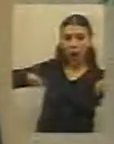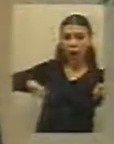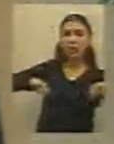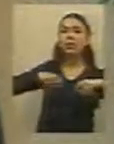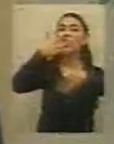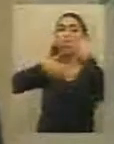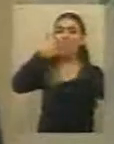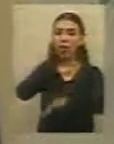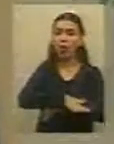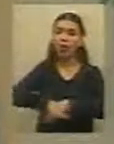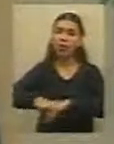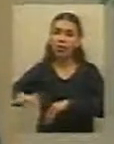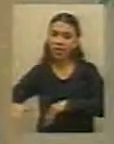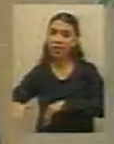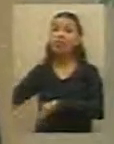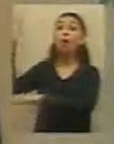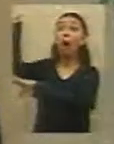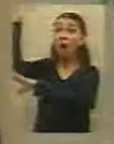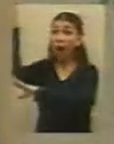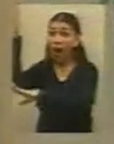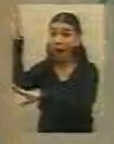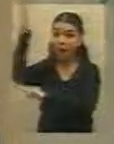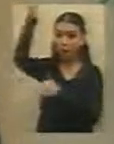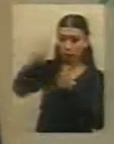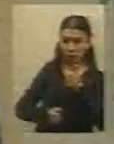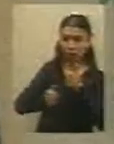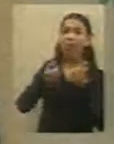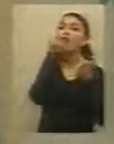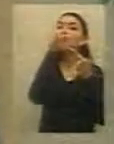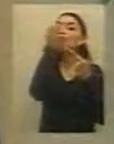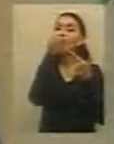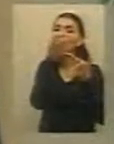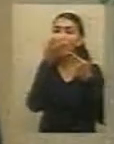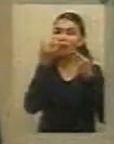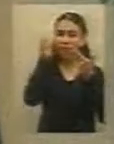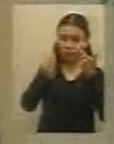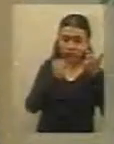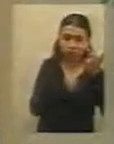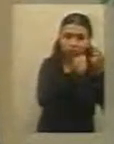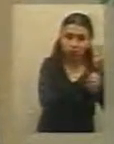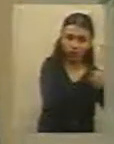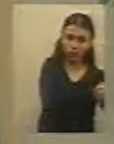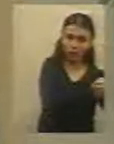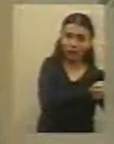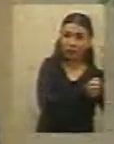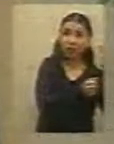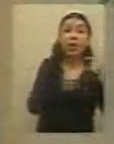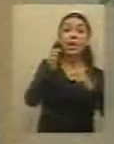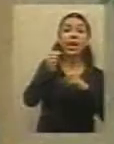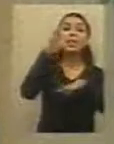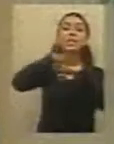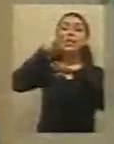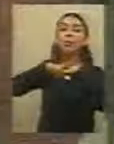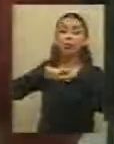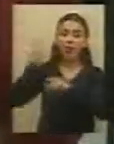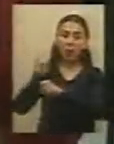arrendatarios que van a donar árboles, flores, vamos a parquizarlo y vamos a dejarlo bajo el cuidado de los vecinos.